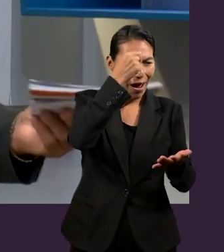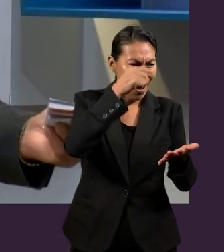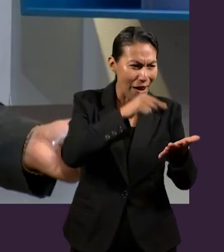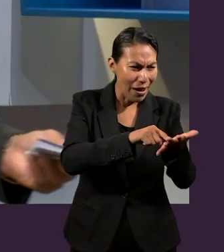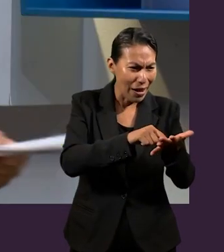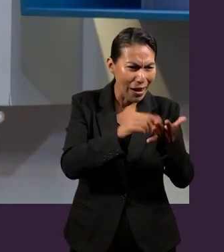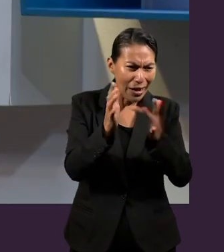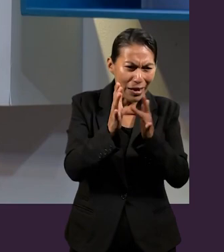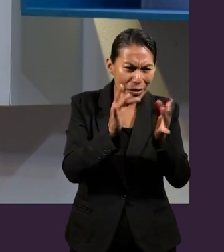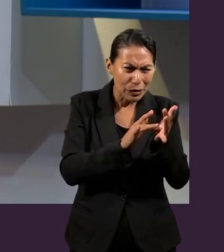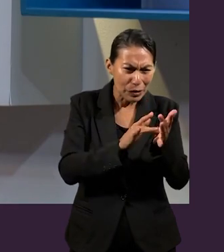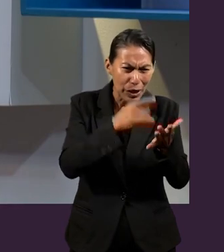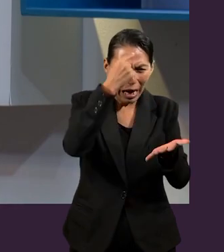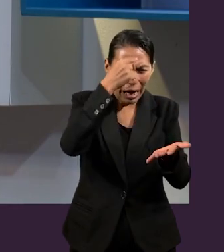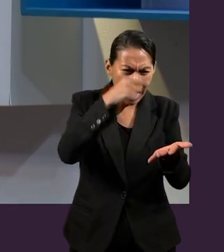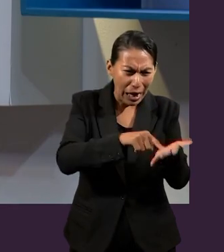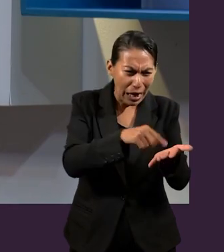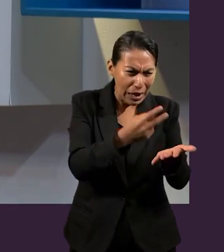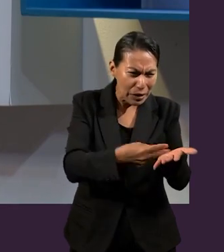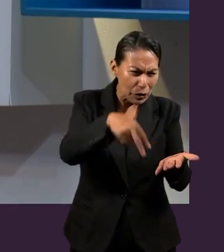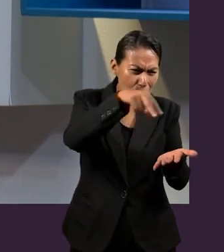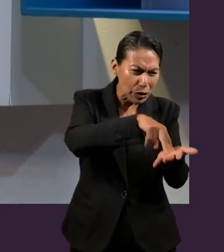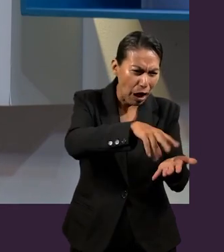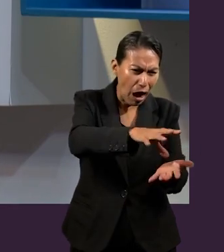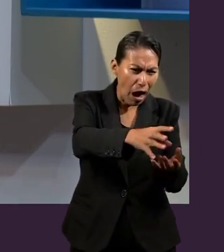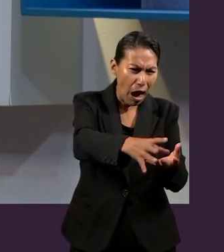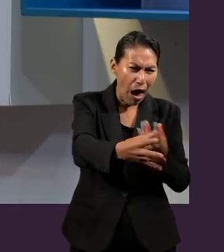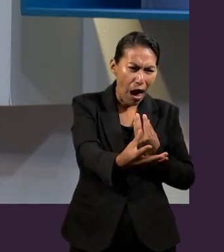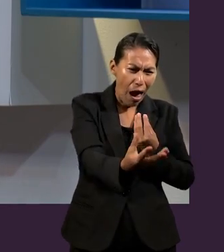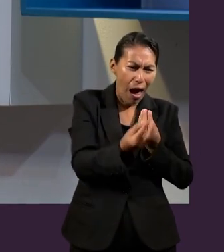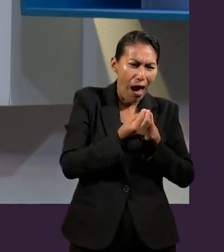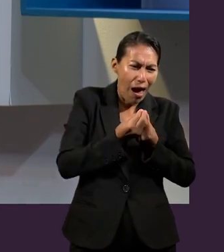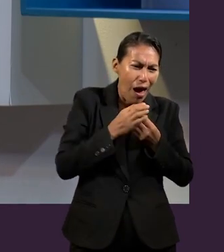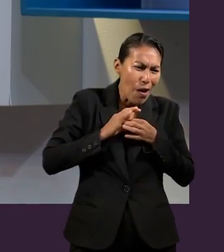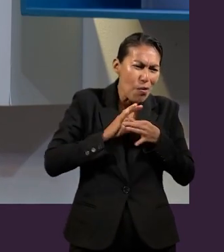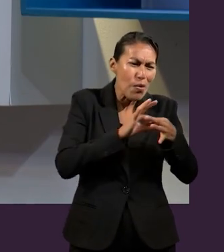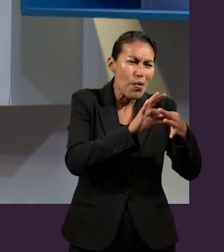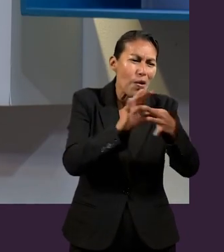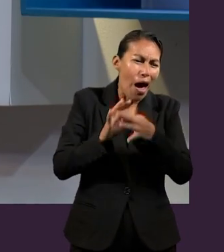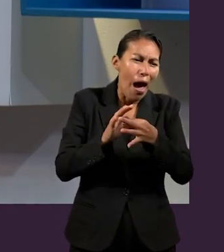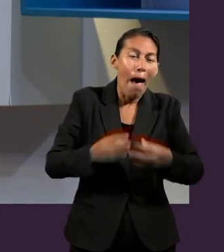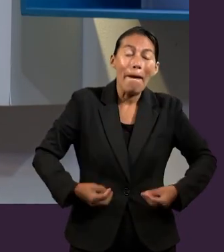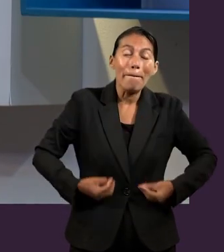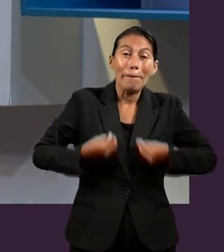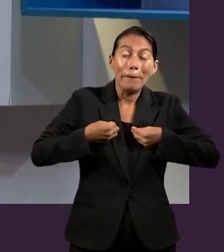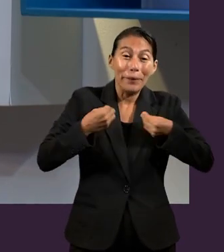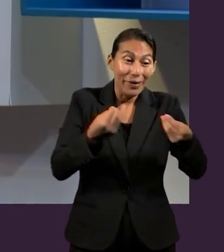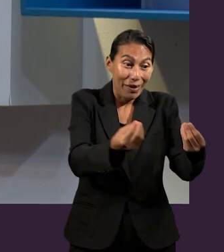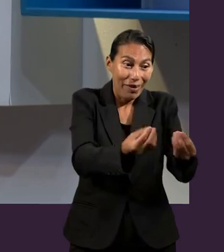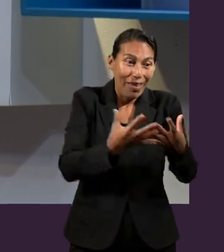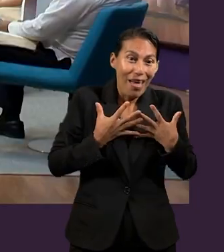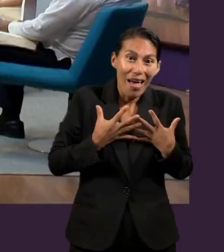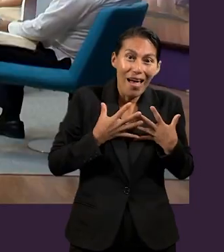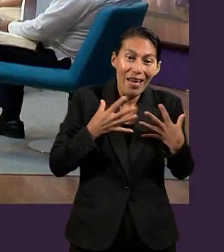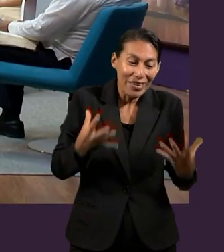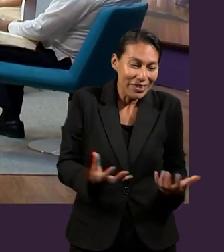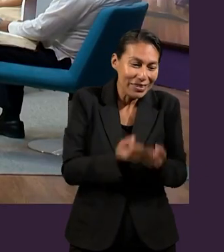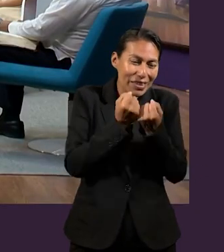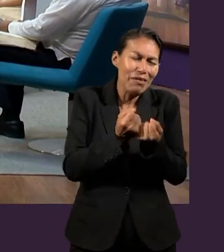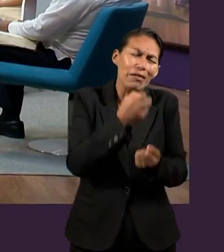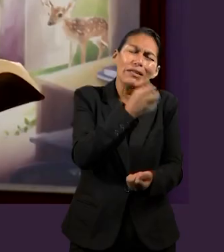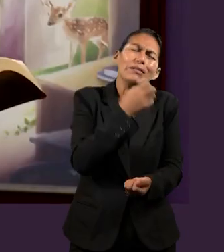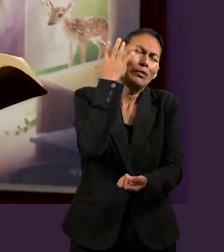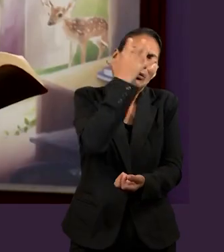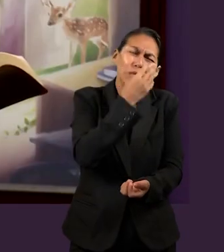pues, no era tan sencilla como tú lo expresaste, pero es maravilloso que ahora, el ahora. Candelario.